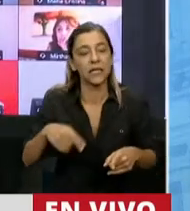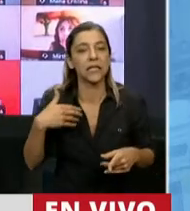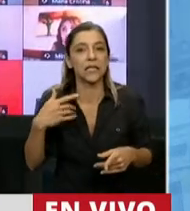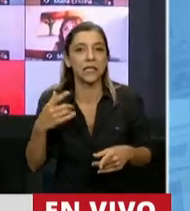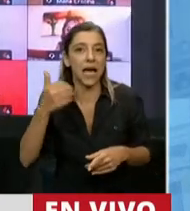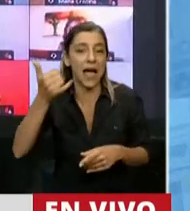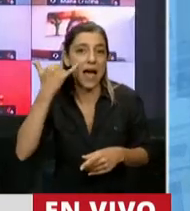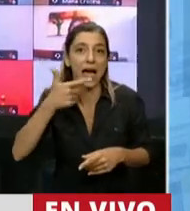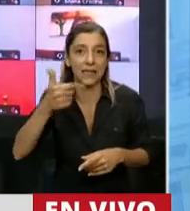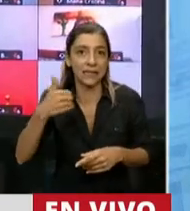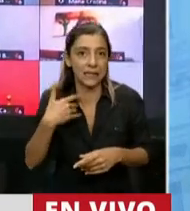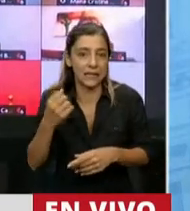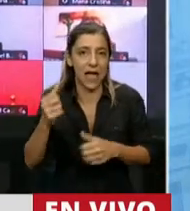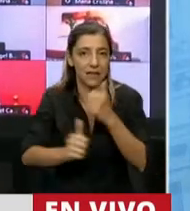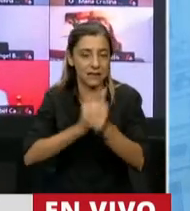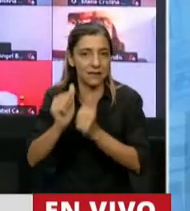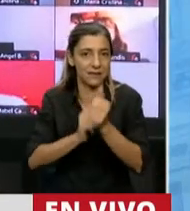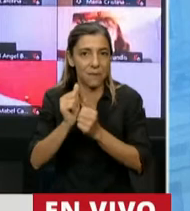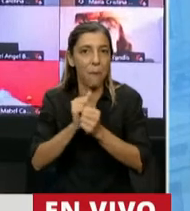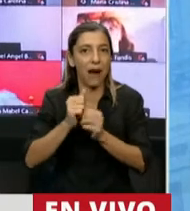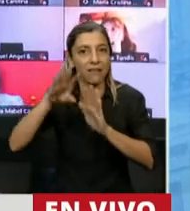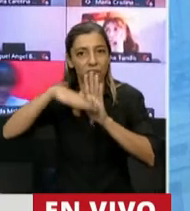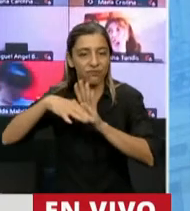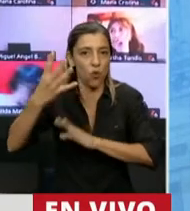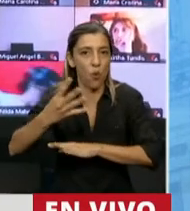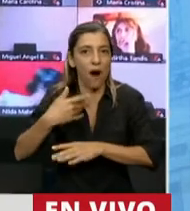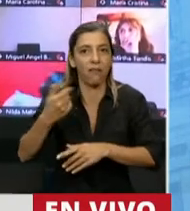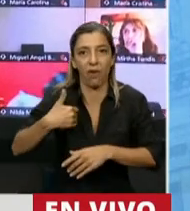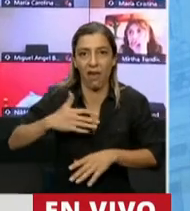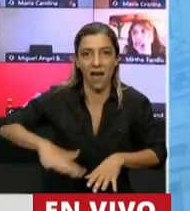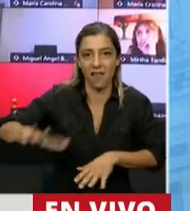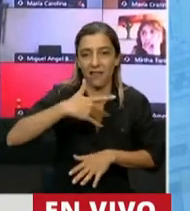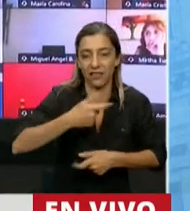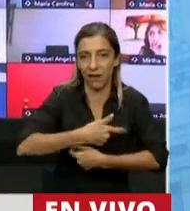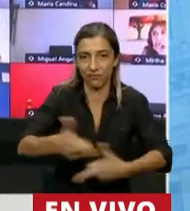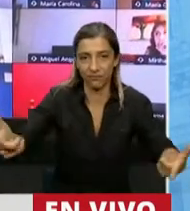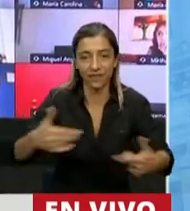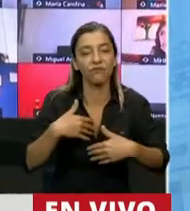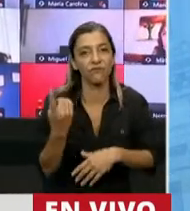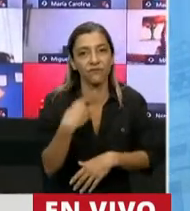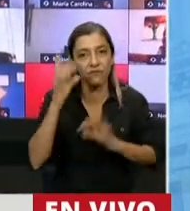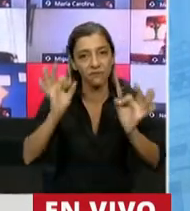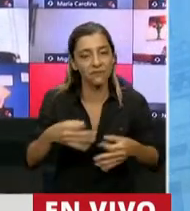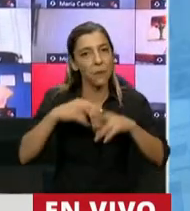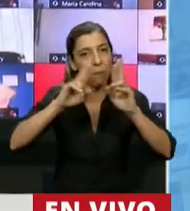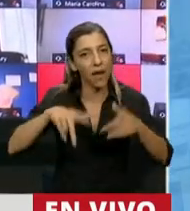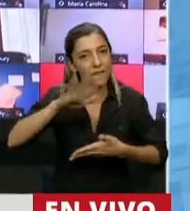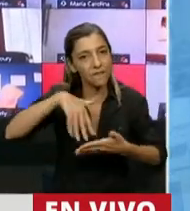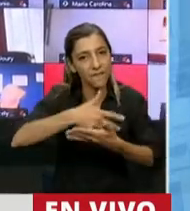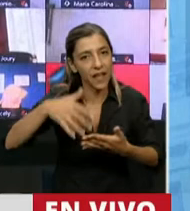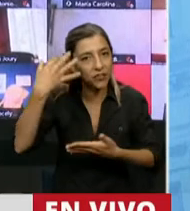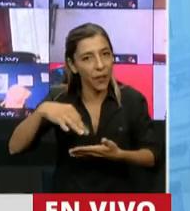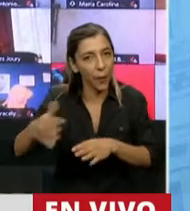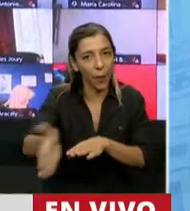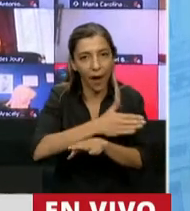país. Creo que las ciudades sostenibles que tenemos que diseñar y construir requieren planificación, estímulos serios por